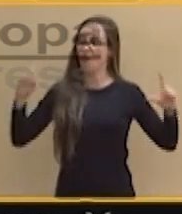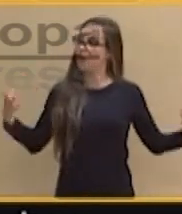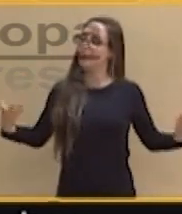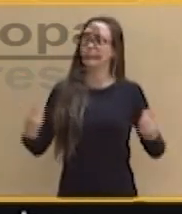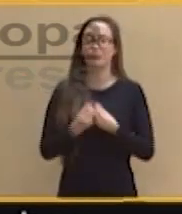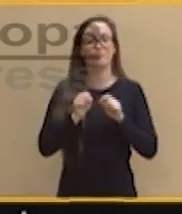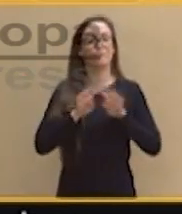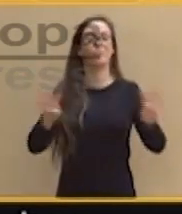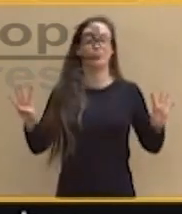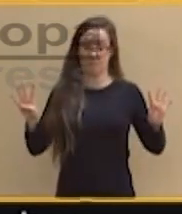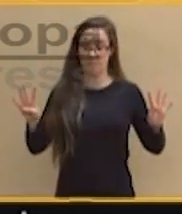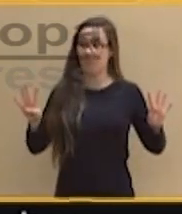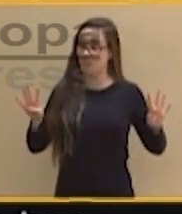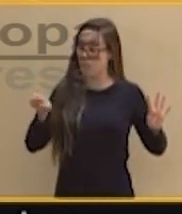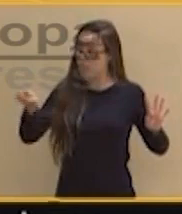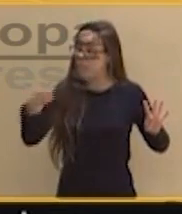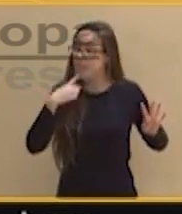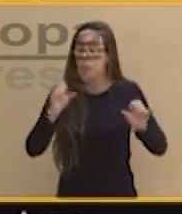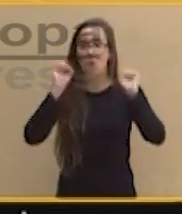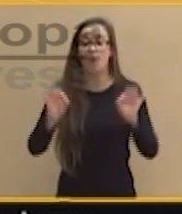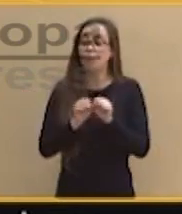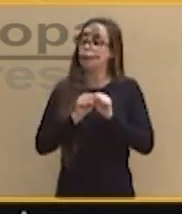posado, han posado.